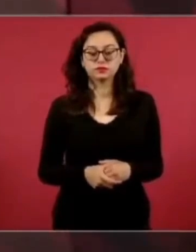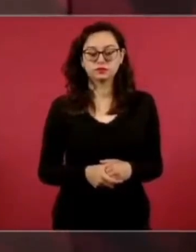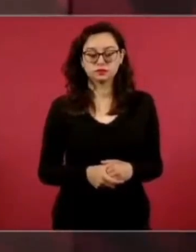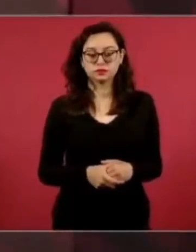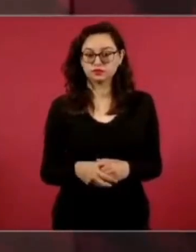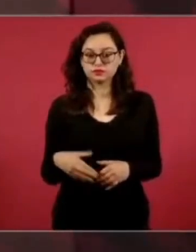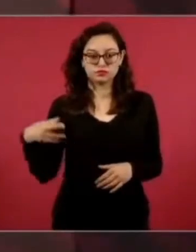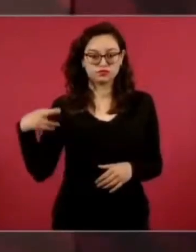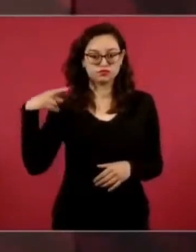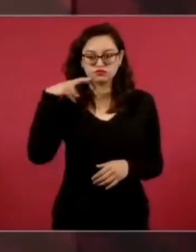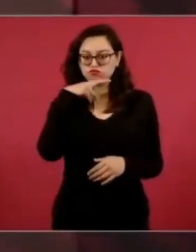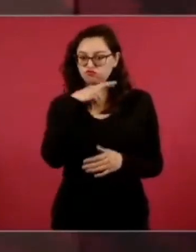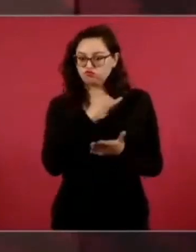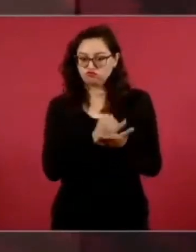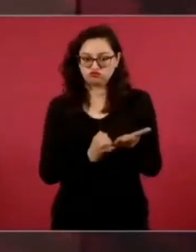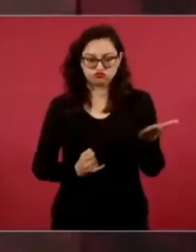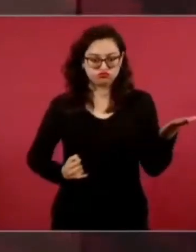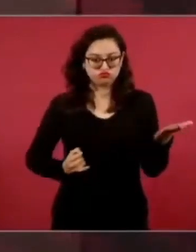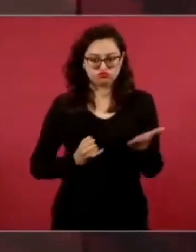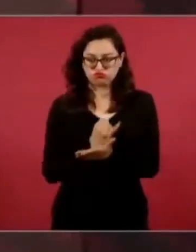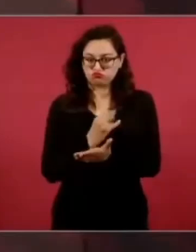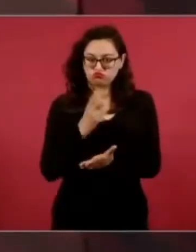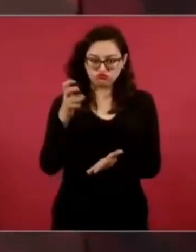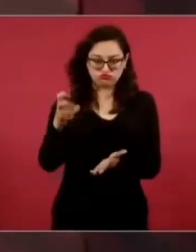actuó en eso.